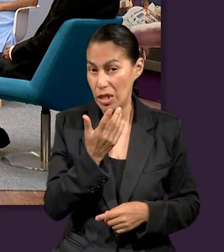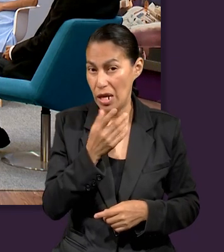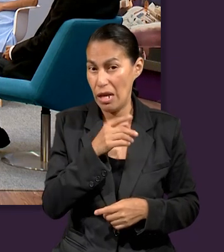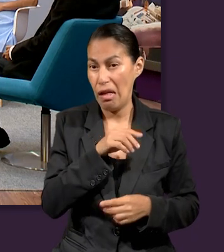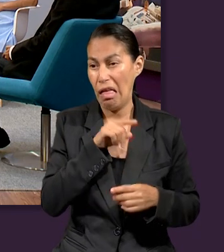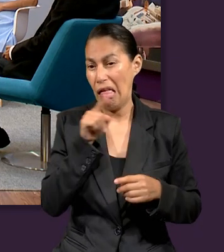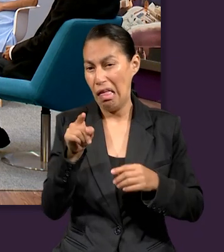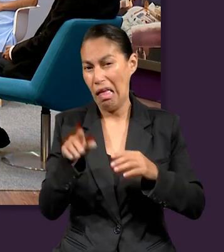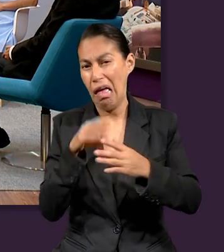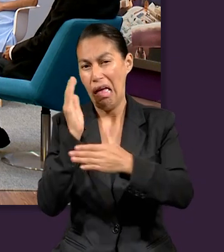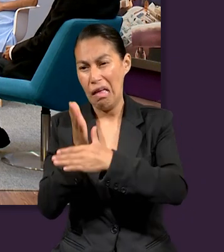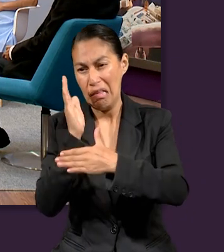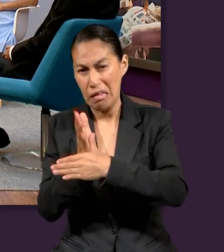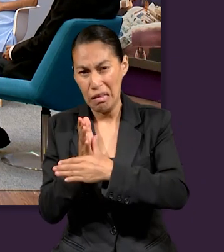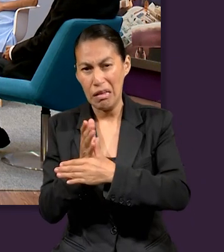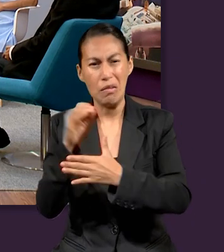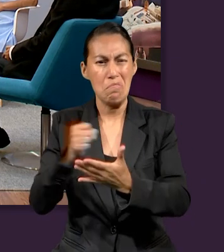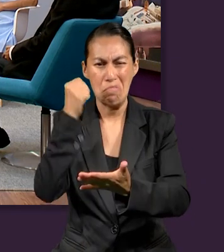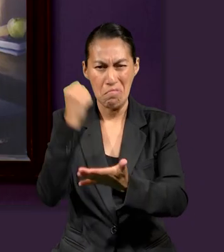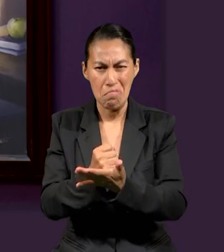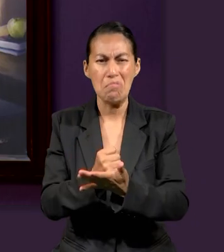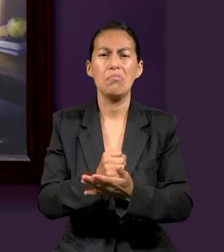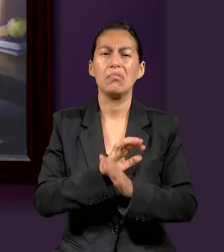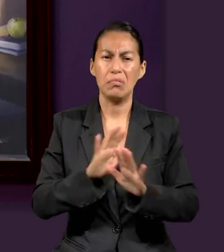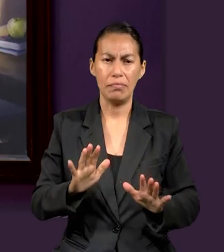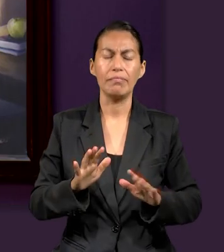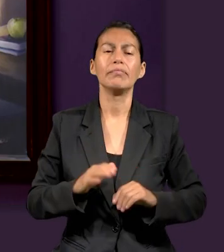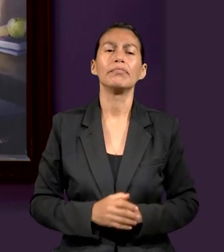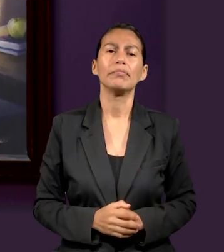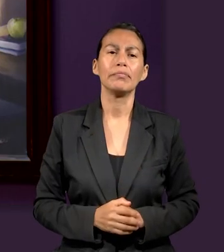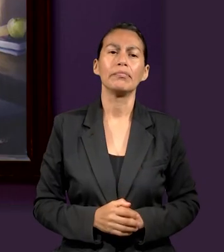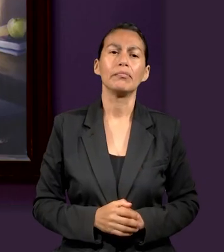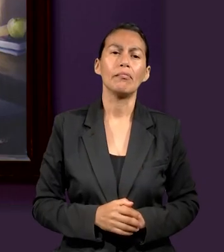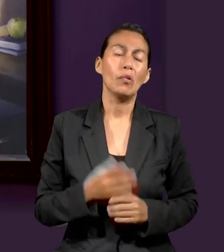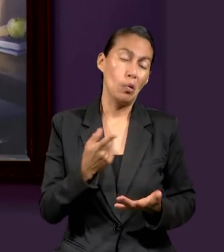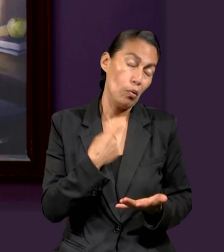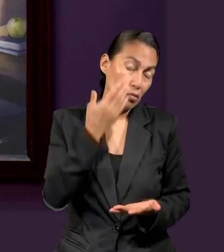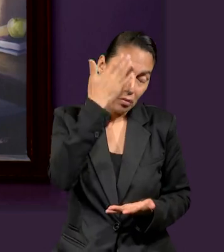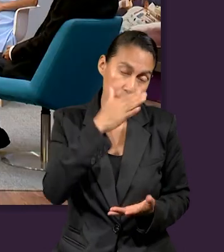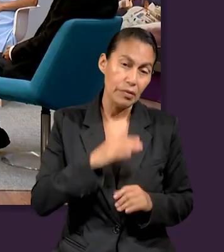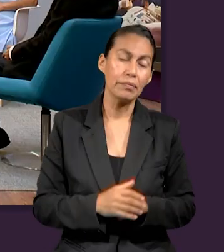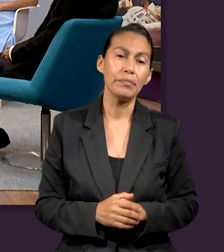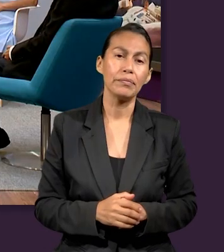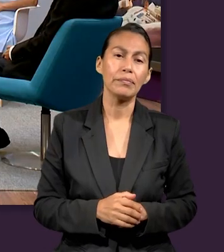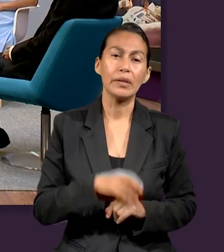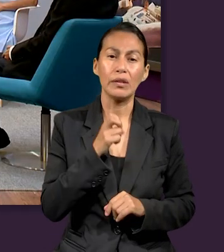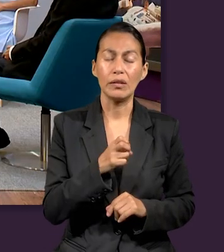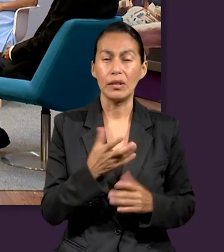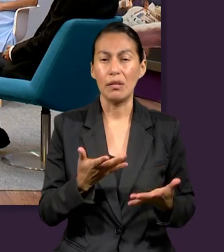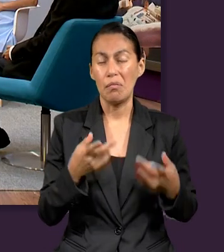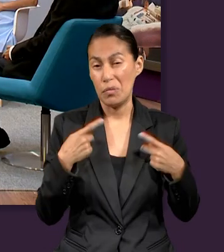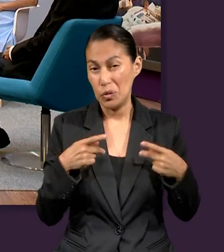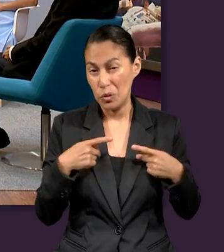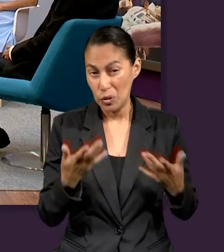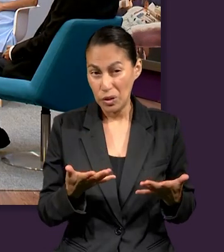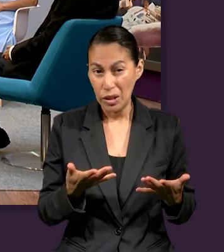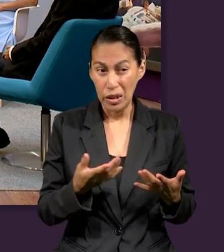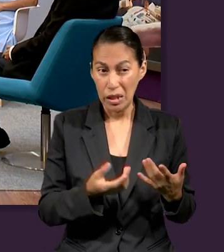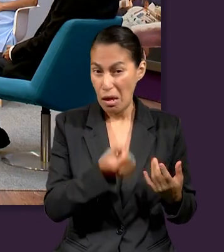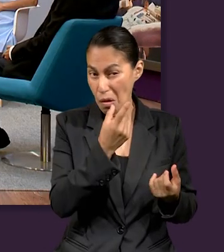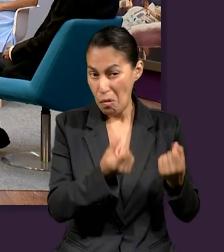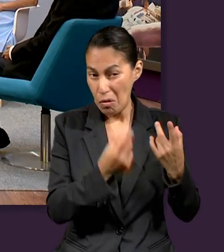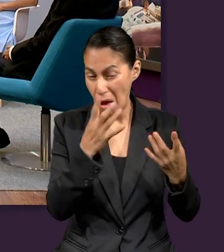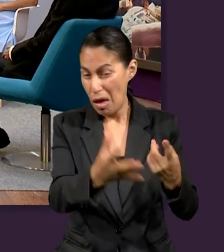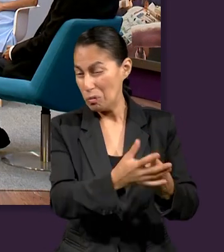ejecuten. Ya sabíamos. Así que se le dio miedo a aquellos que estaban, que fueron apresados para ello. Pero la